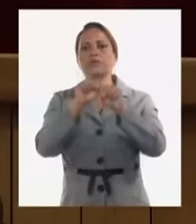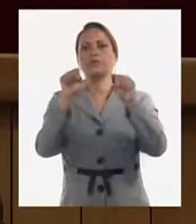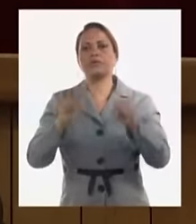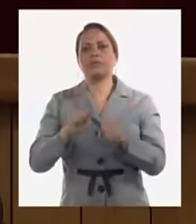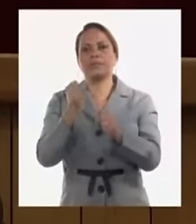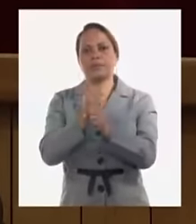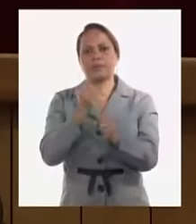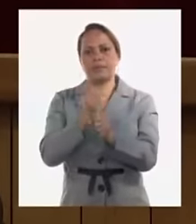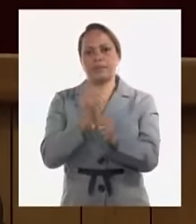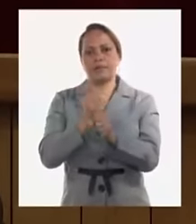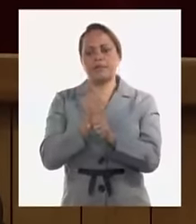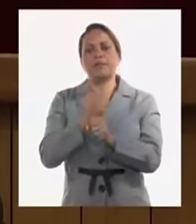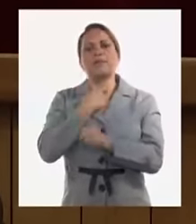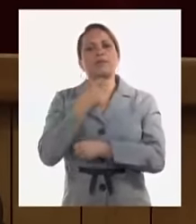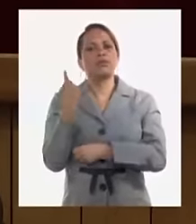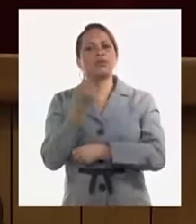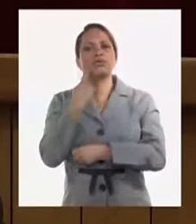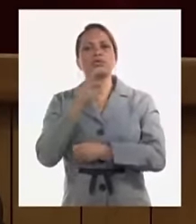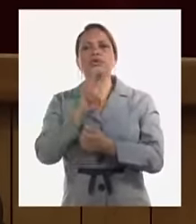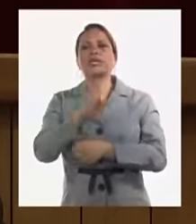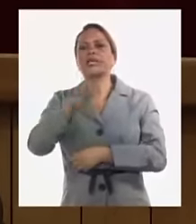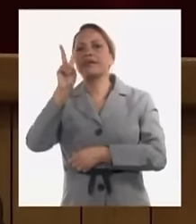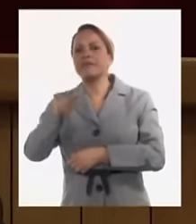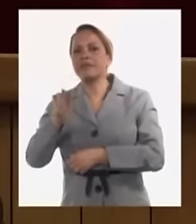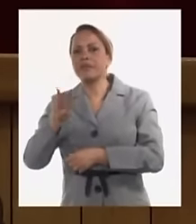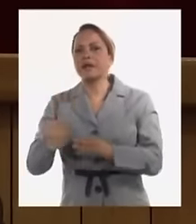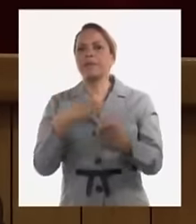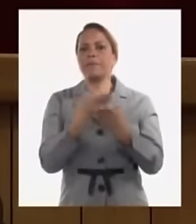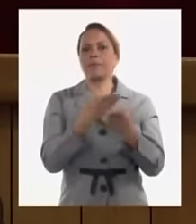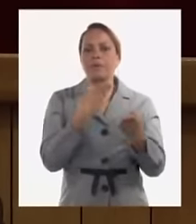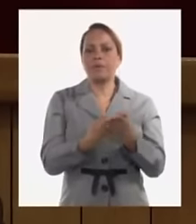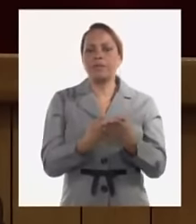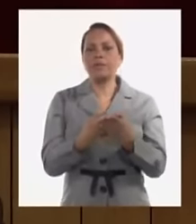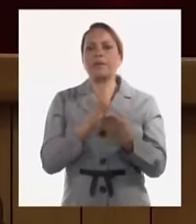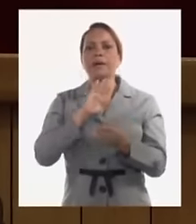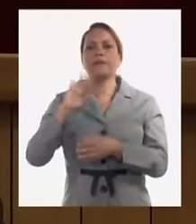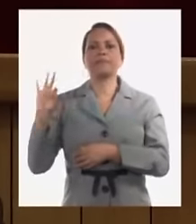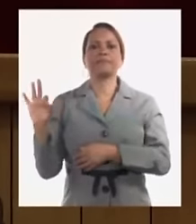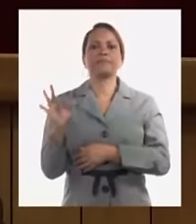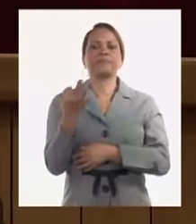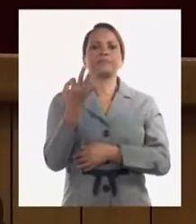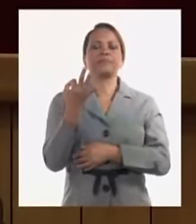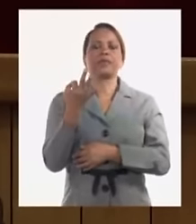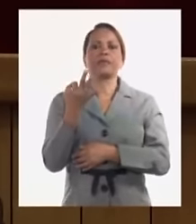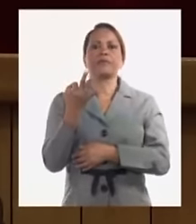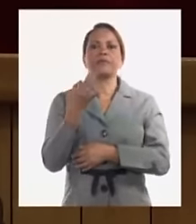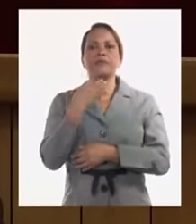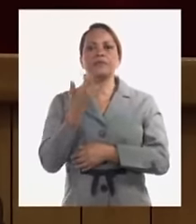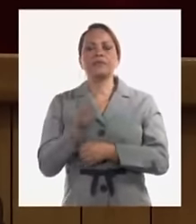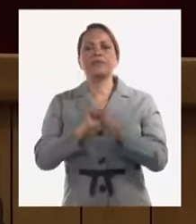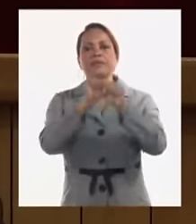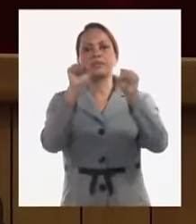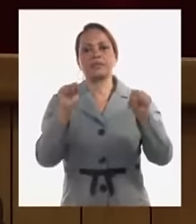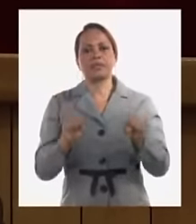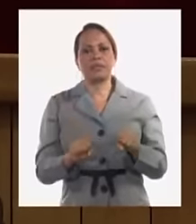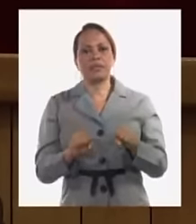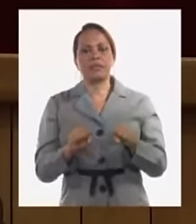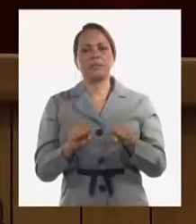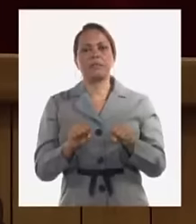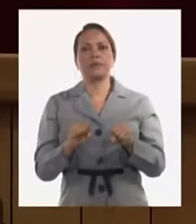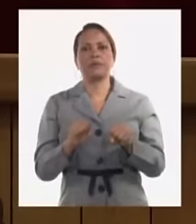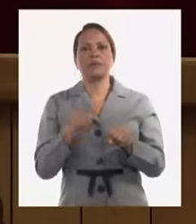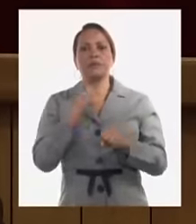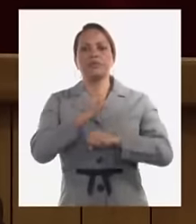vamos a revisar y hacer las propuestas correspondientes para el perfeccionamiento del sistema de las